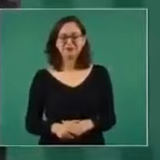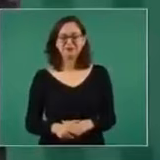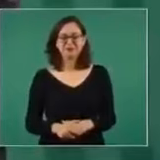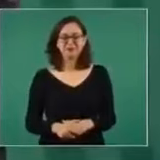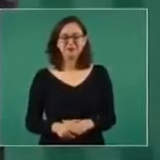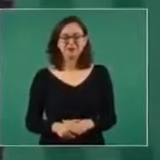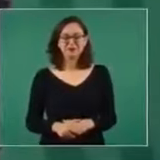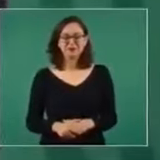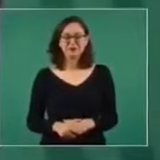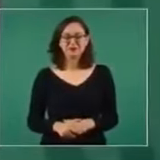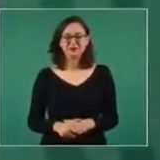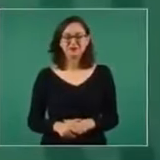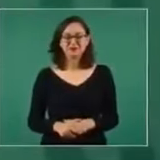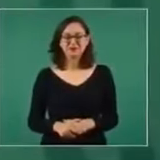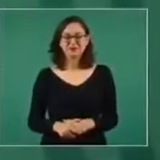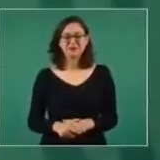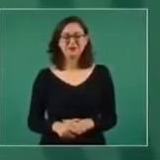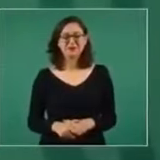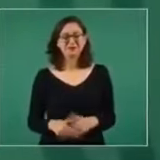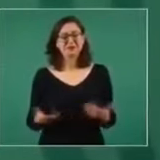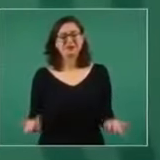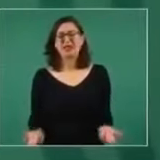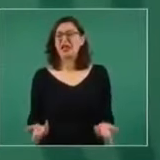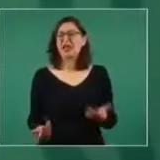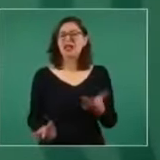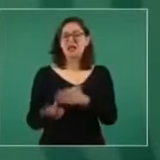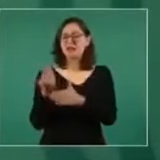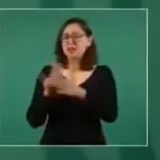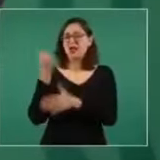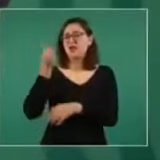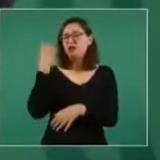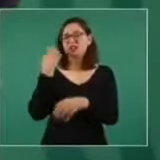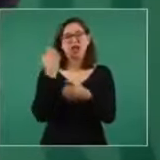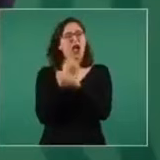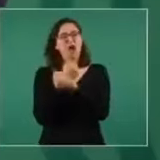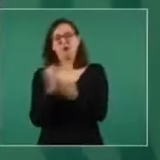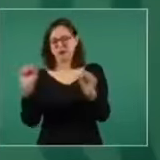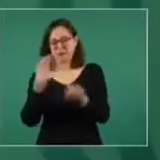dicen, oiga, estuvo muy aburrida la mañanera.